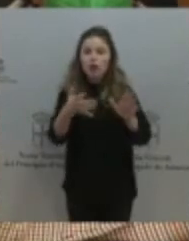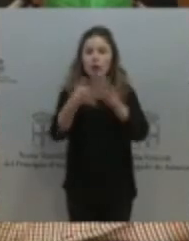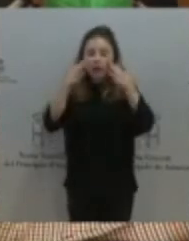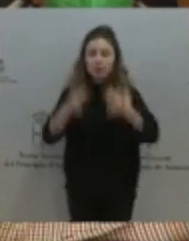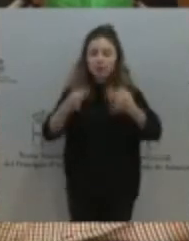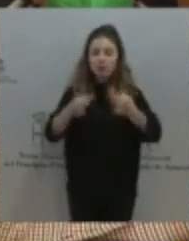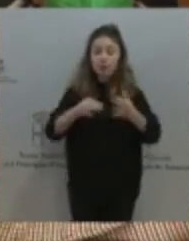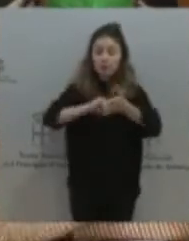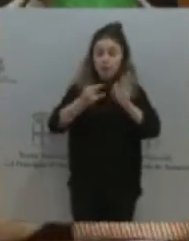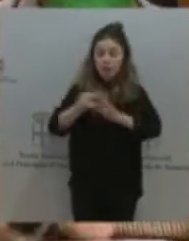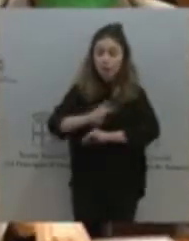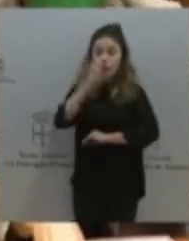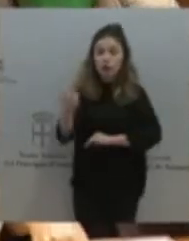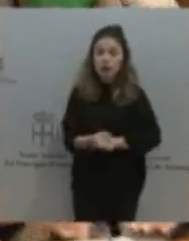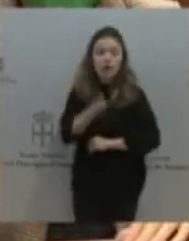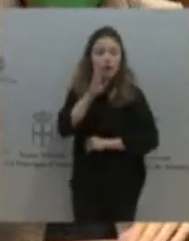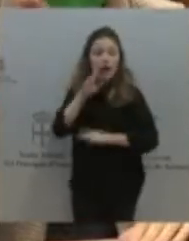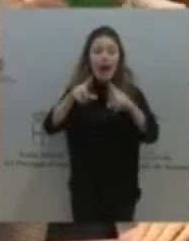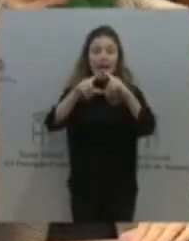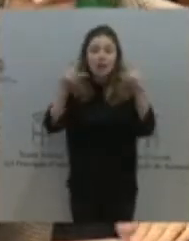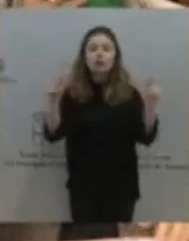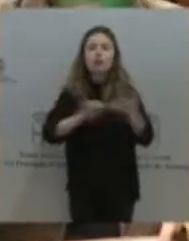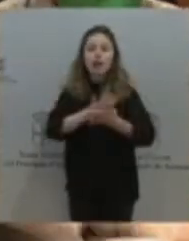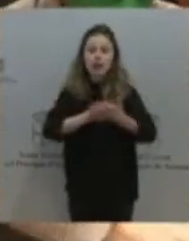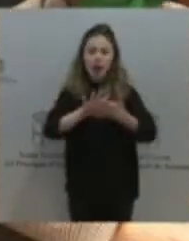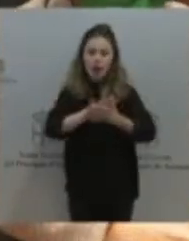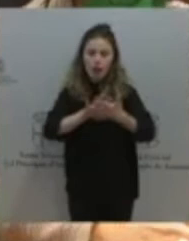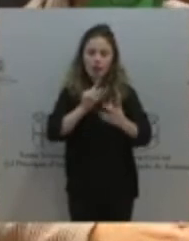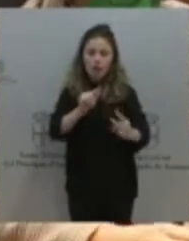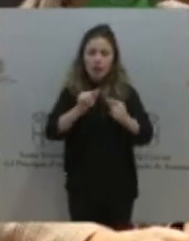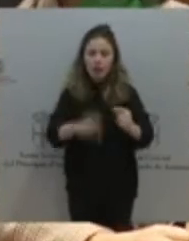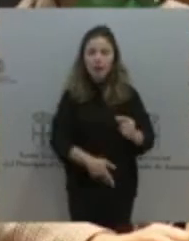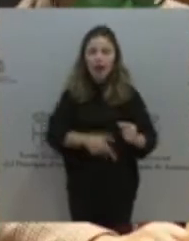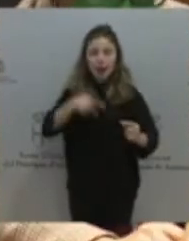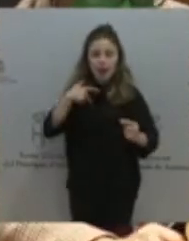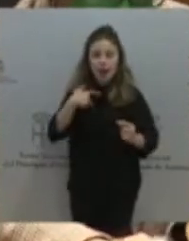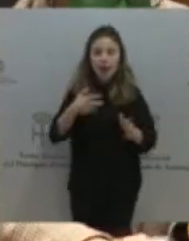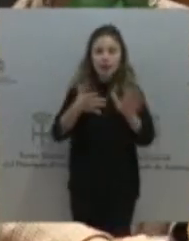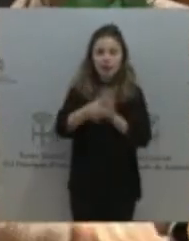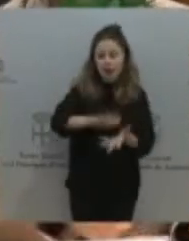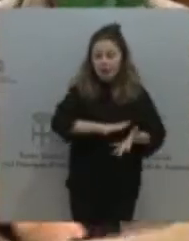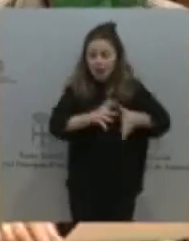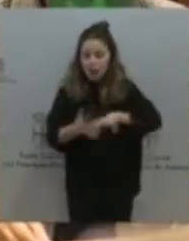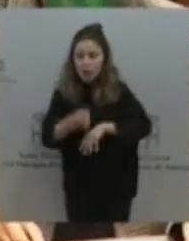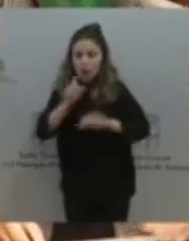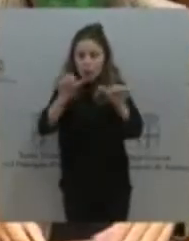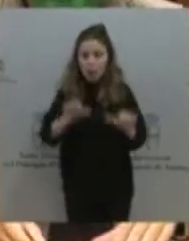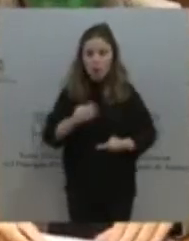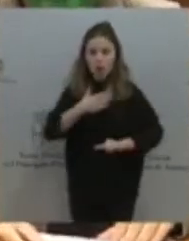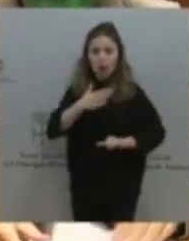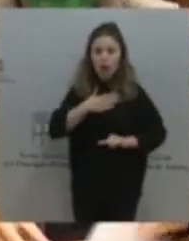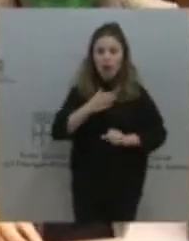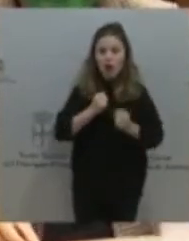como hablábamos antes en el debate general de cómo transformamos nuestro modelo energético y productivo, no puede quedarse atrás,